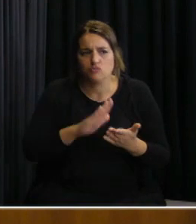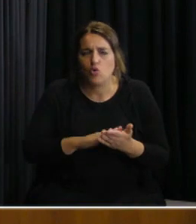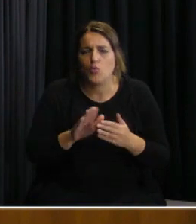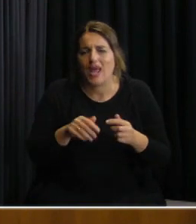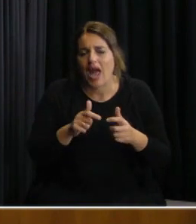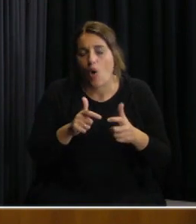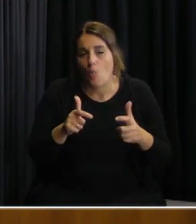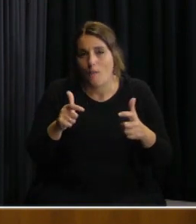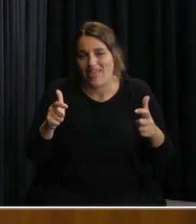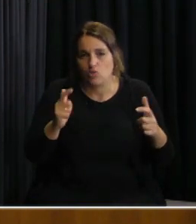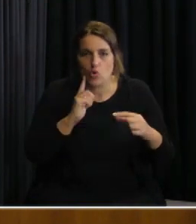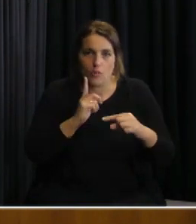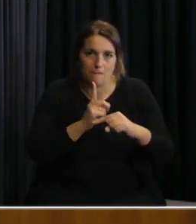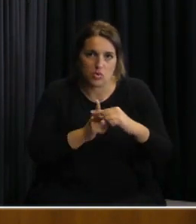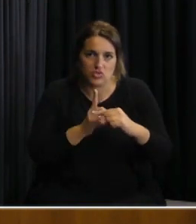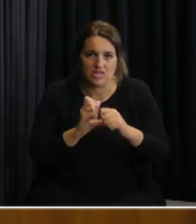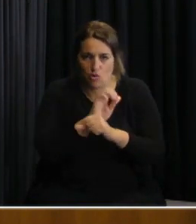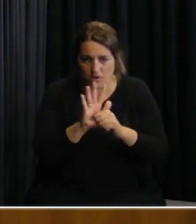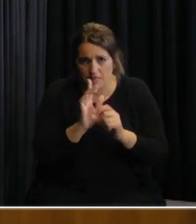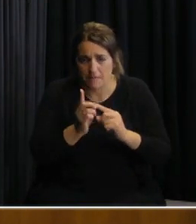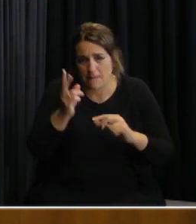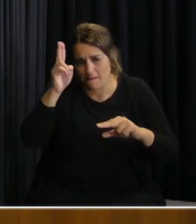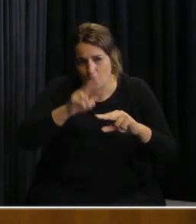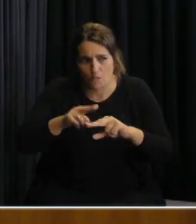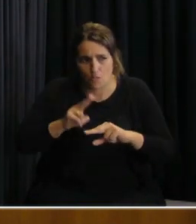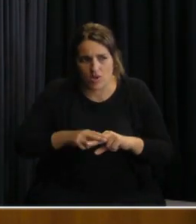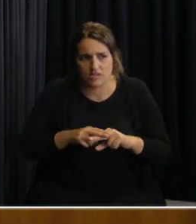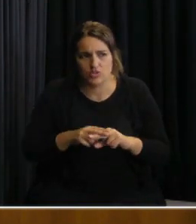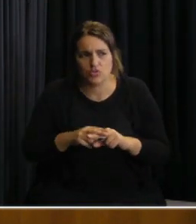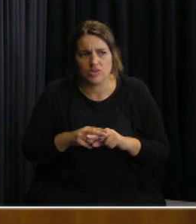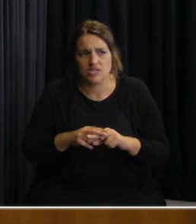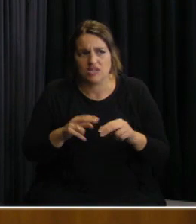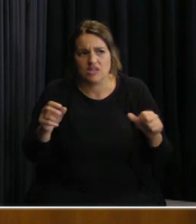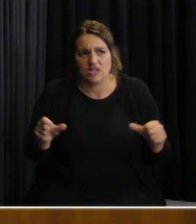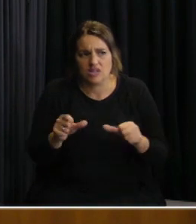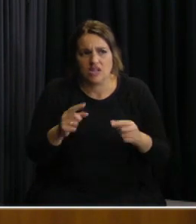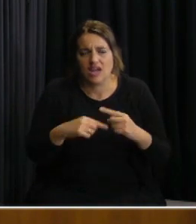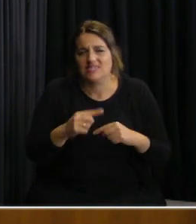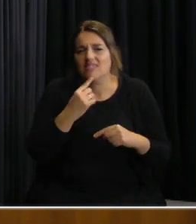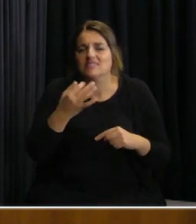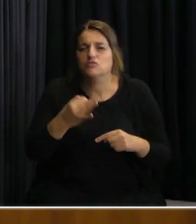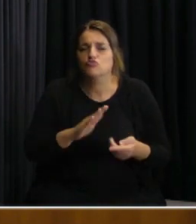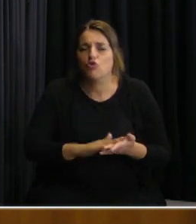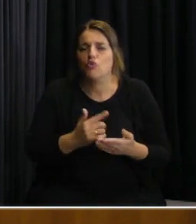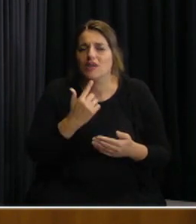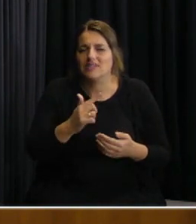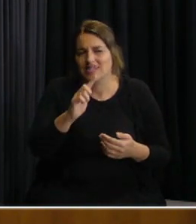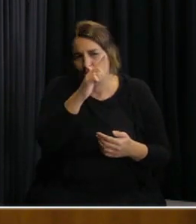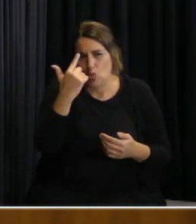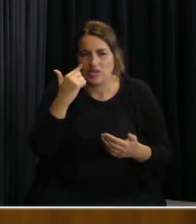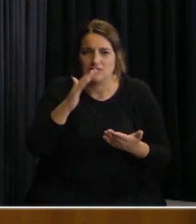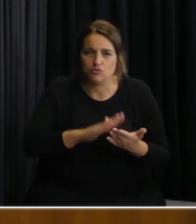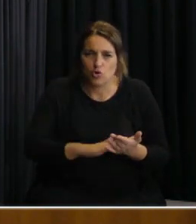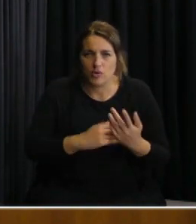de casos sino también con el aumento de fallecimientos se hace mover la perilla que ha hablado el presidente hacia el otro